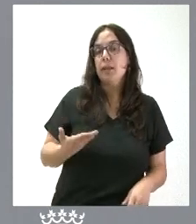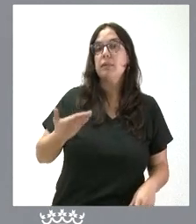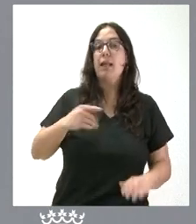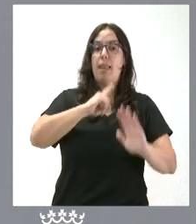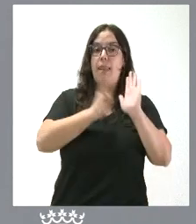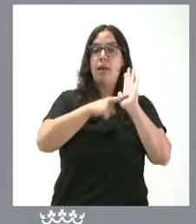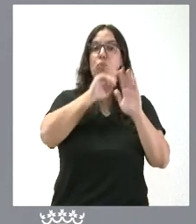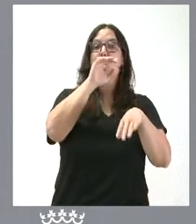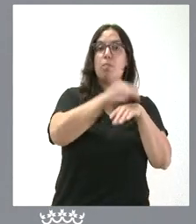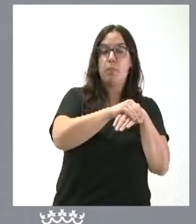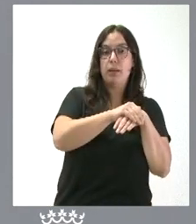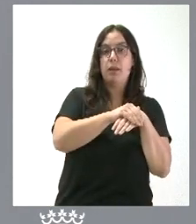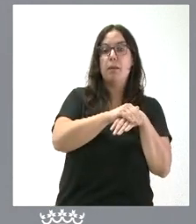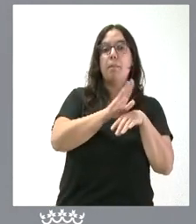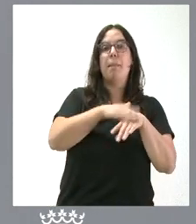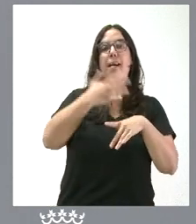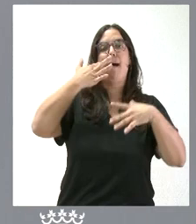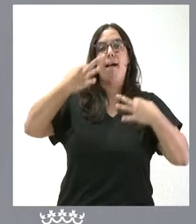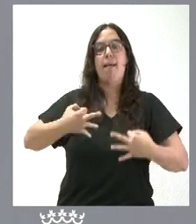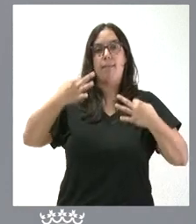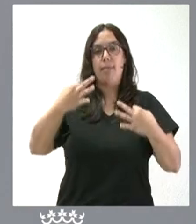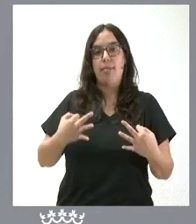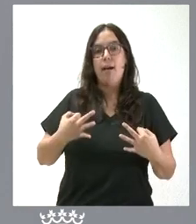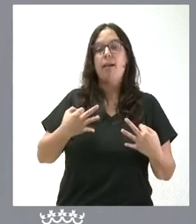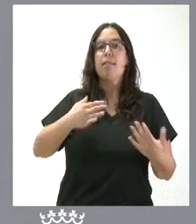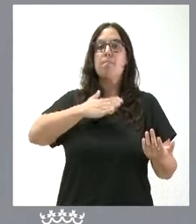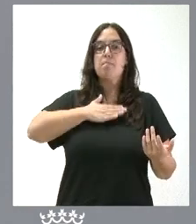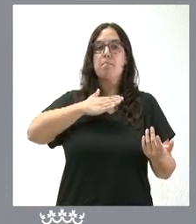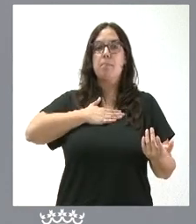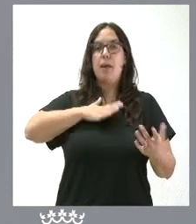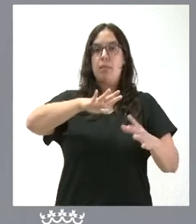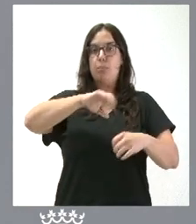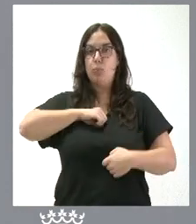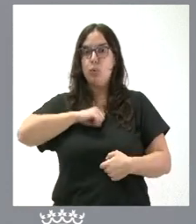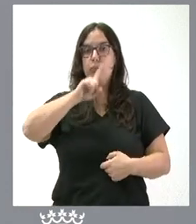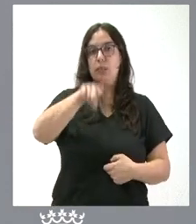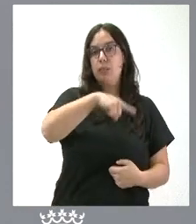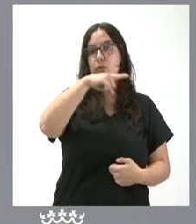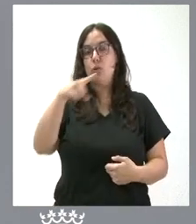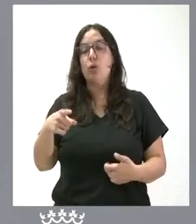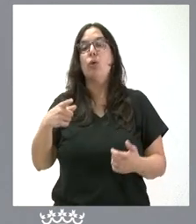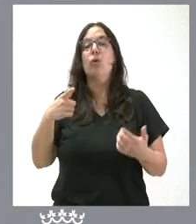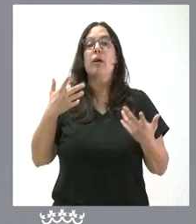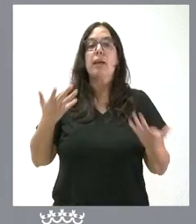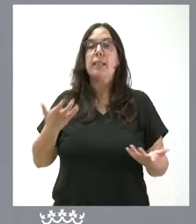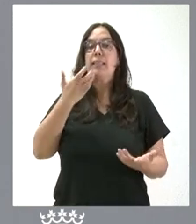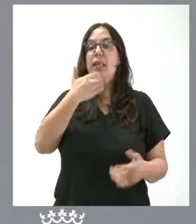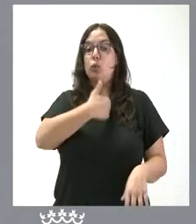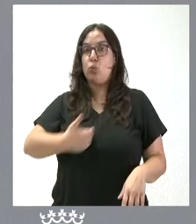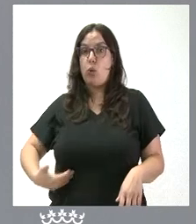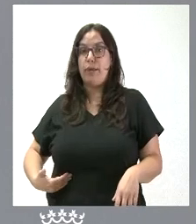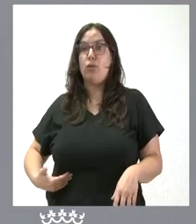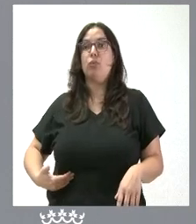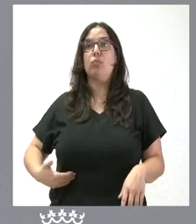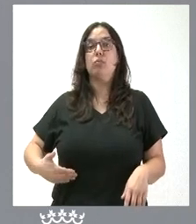la ley a la hora de garantizar el movimiento de estos bienes muebles y, en la medida en que el propietario de los mismos